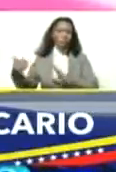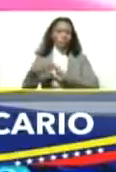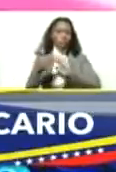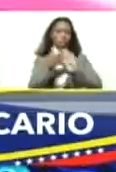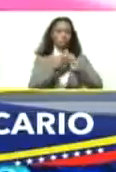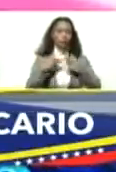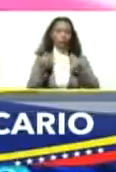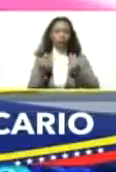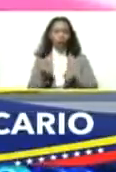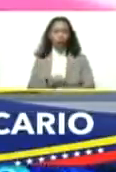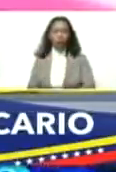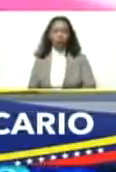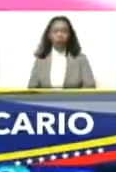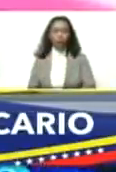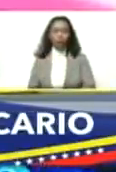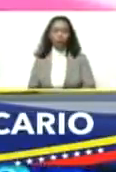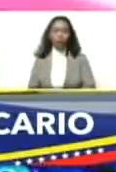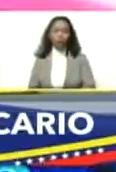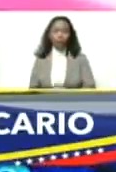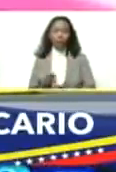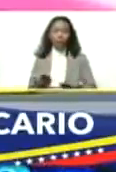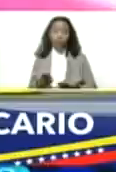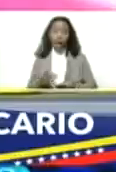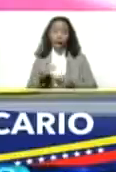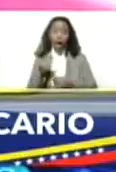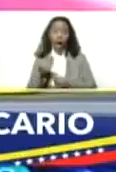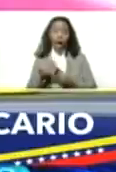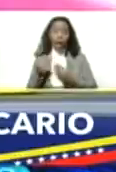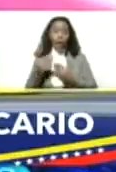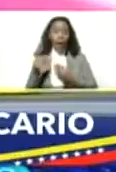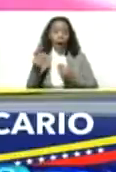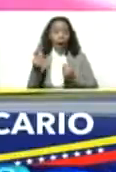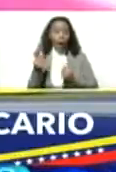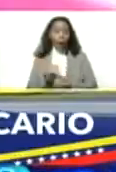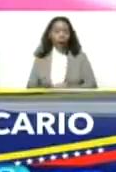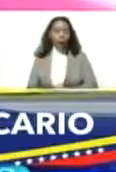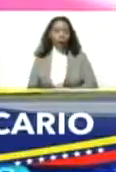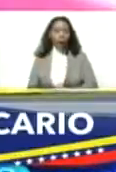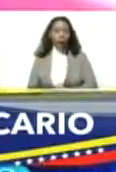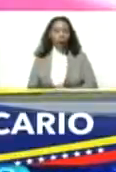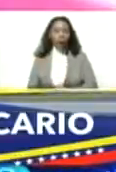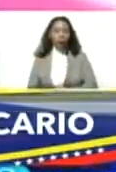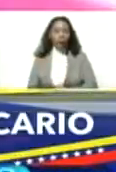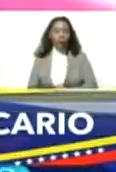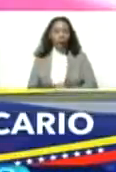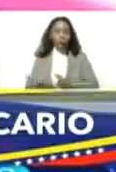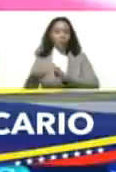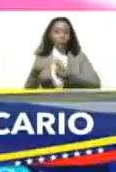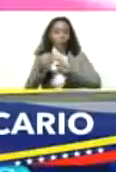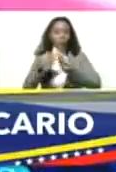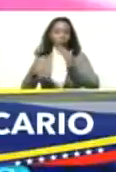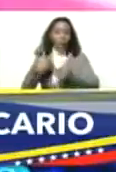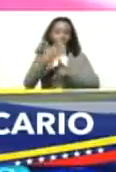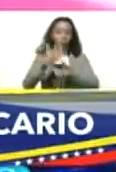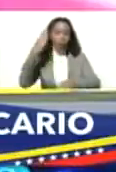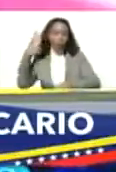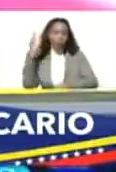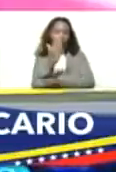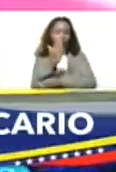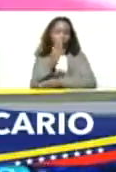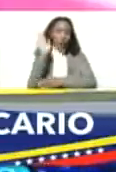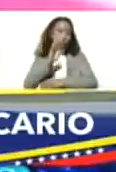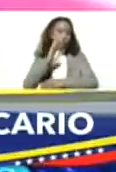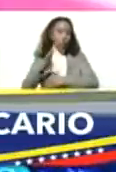economía, a la moneda. Los ataques luego con las sanciones criminales